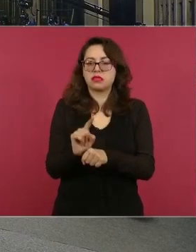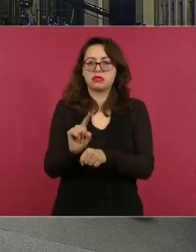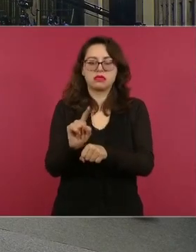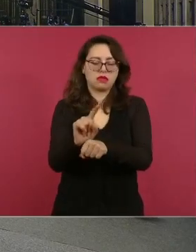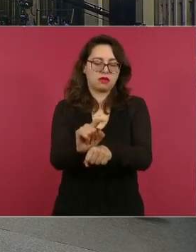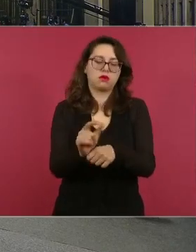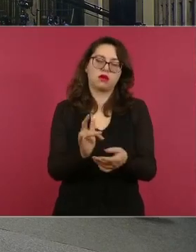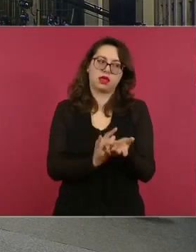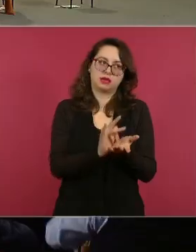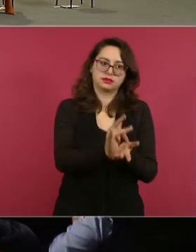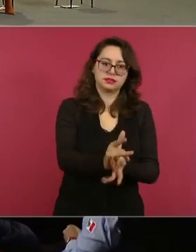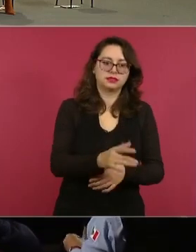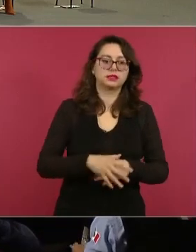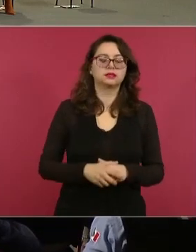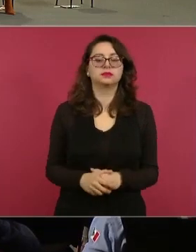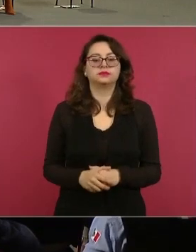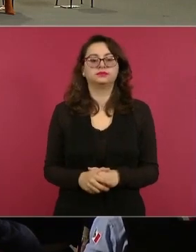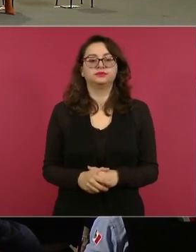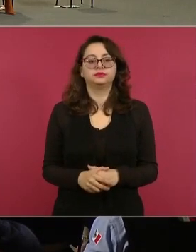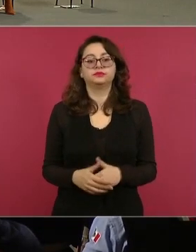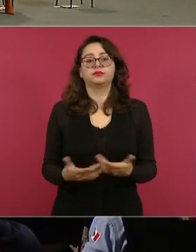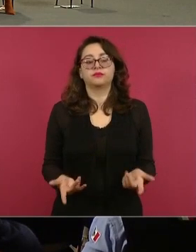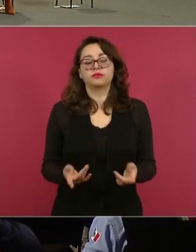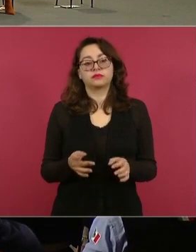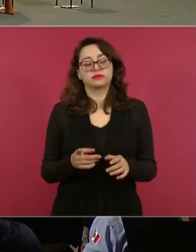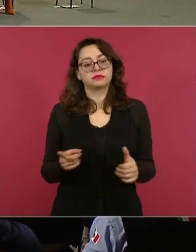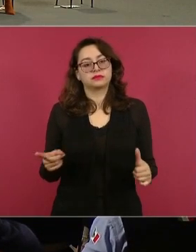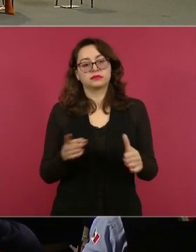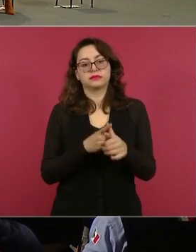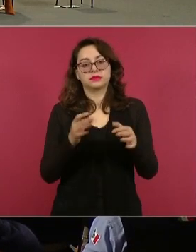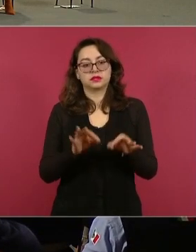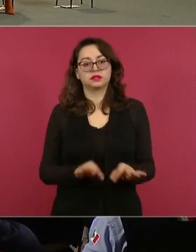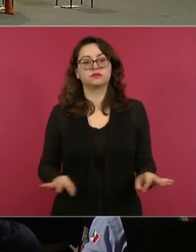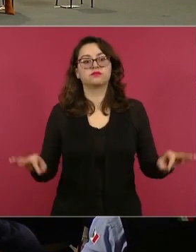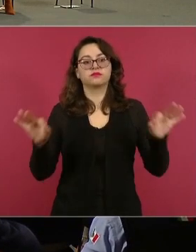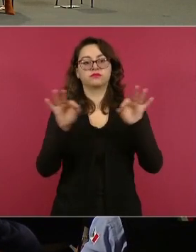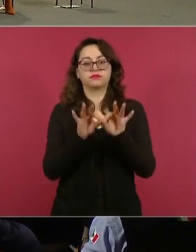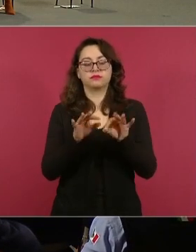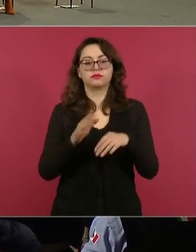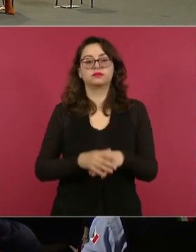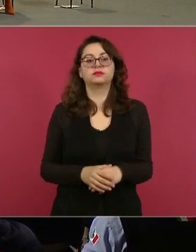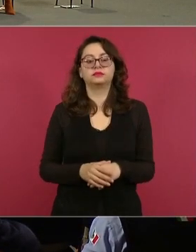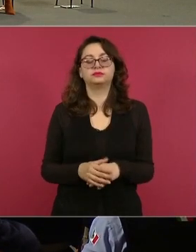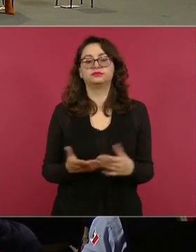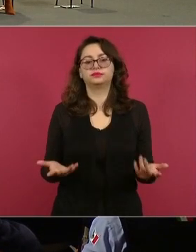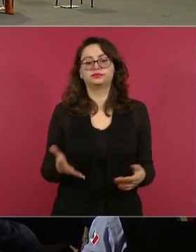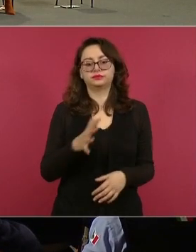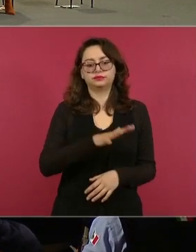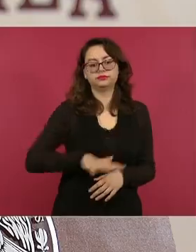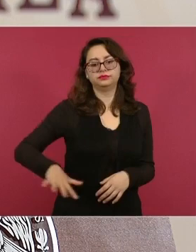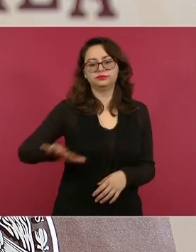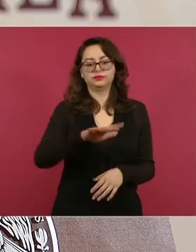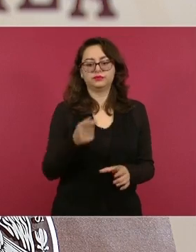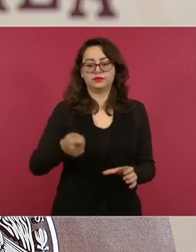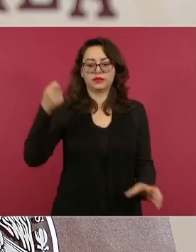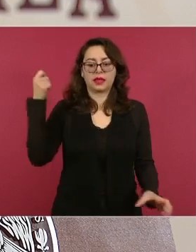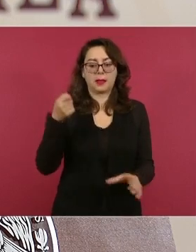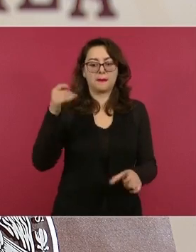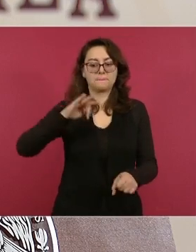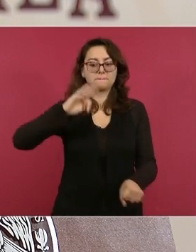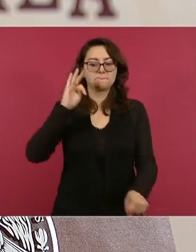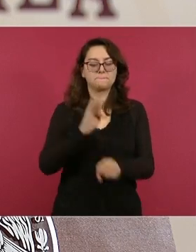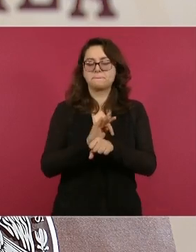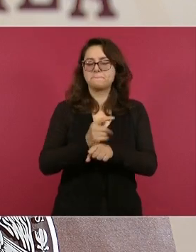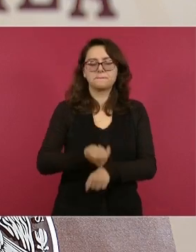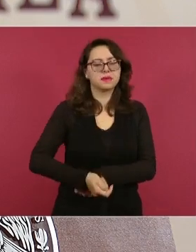Primero, hacer un pequeño recuento. Las áreas naturales protegidas tienen un pasado en nuestro país. La primera fue decretada por el presidente